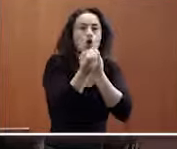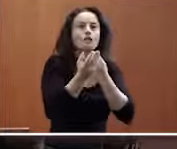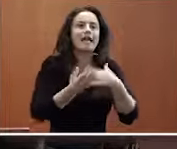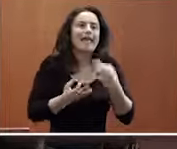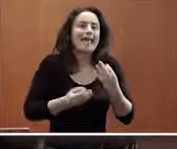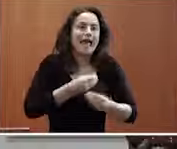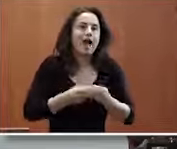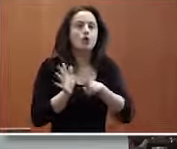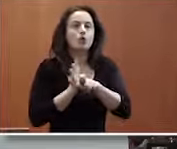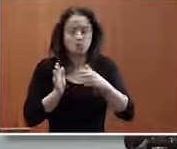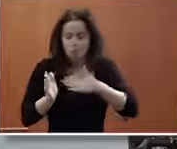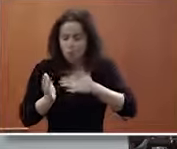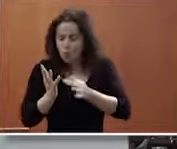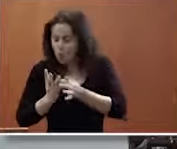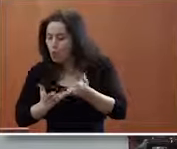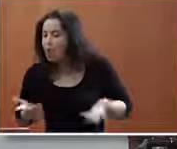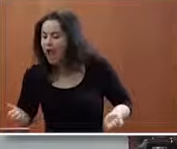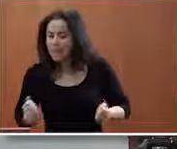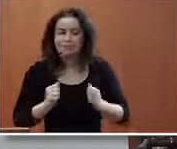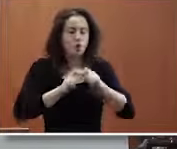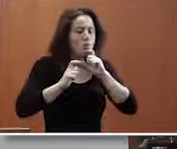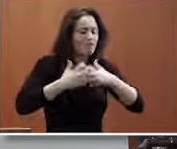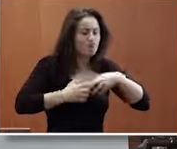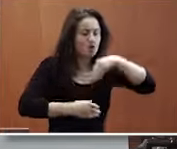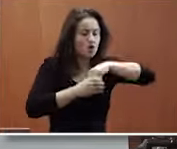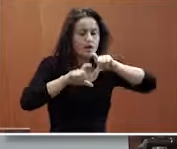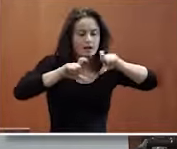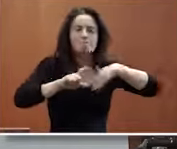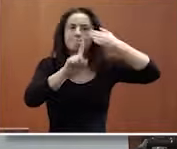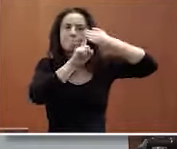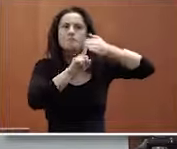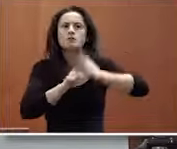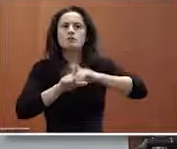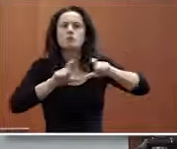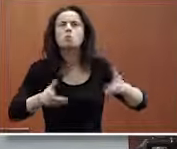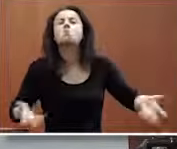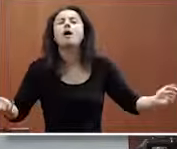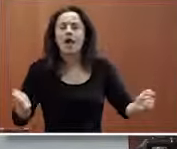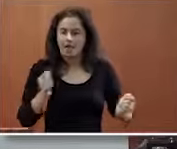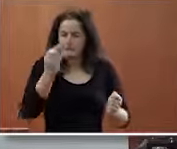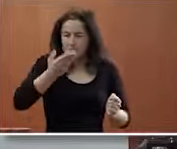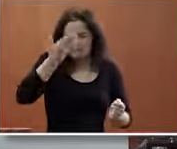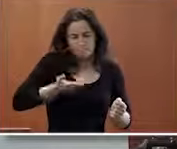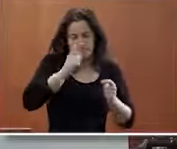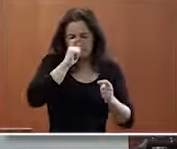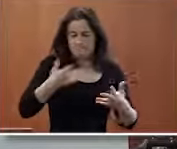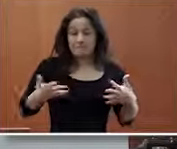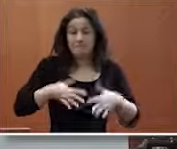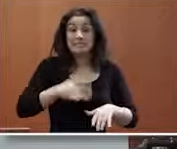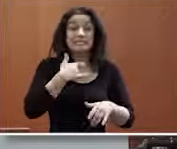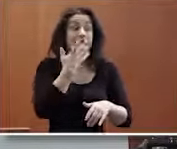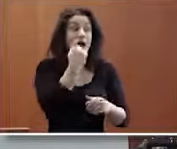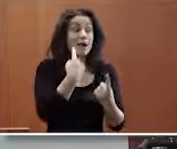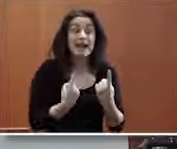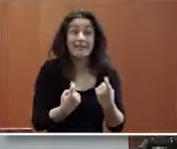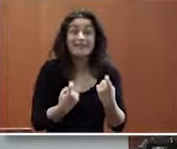los recursos que tenemos cómo operan nuestros órganos cuál es nuestra misión y no hay que tener miedo porque si trabajamos según la necesidad la